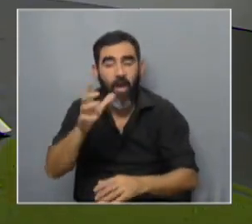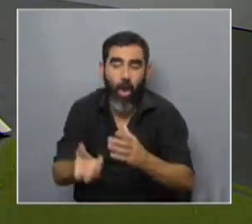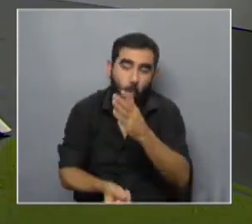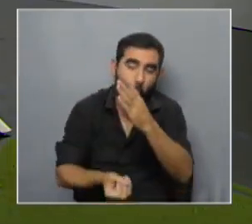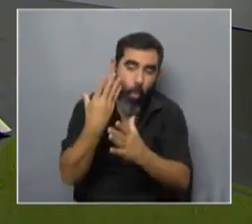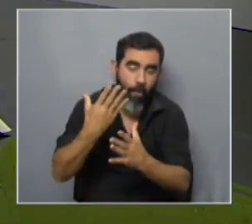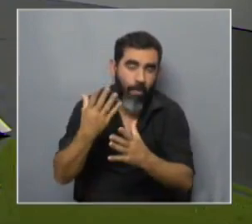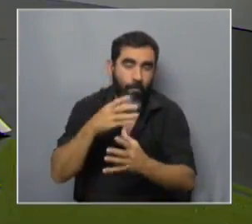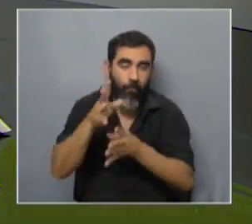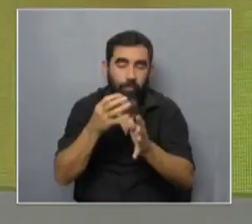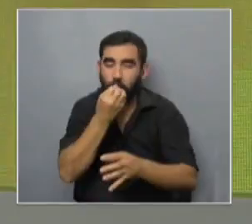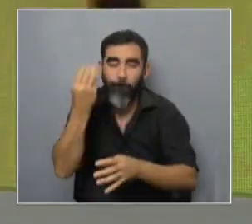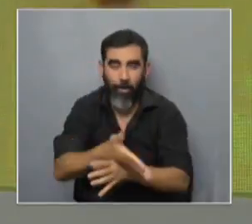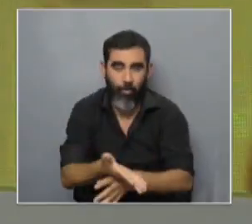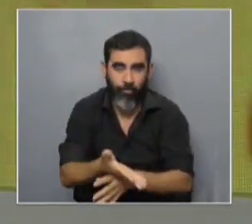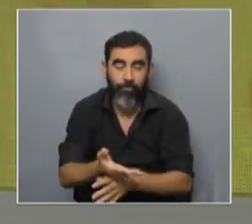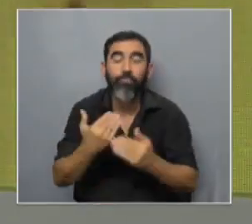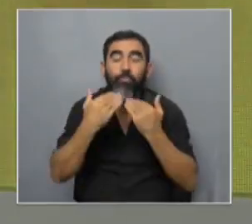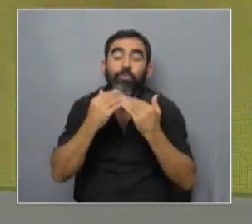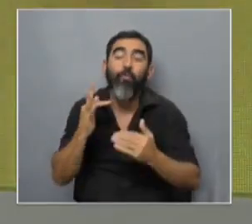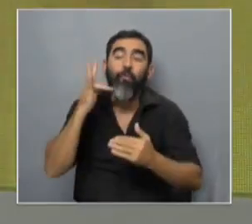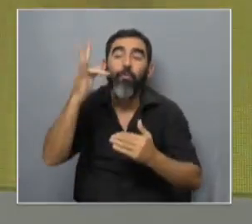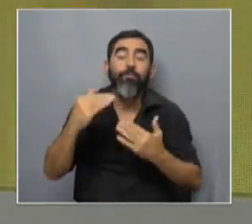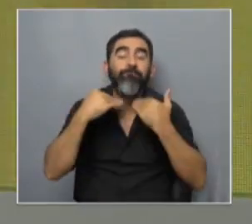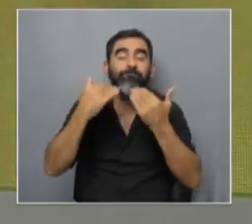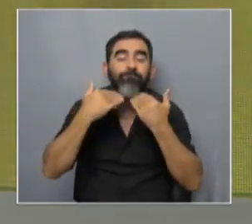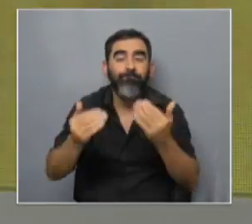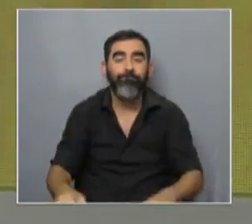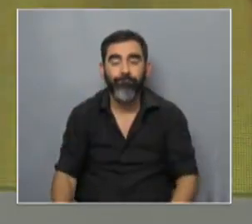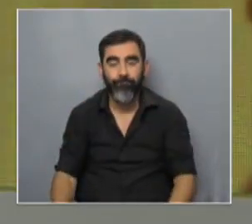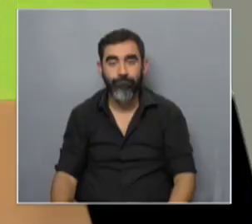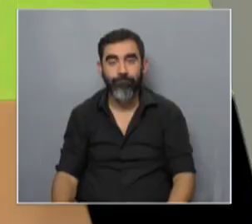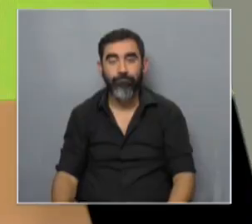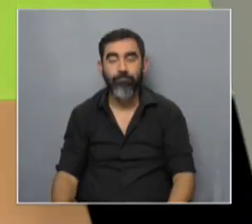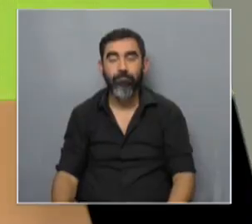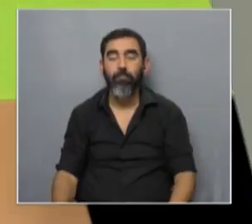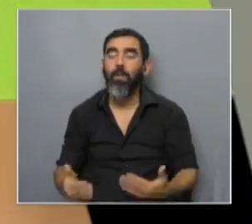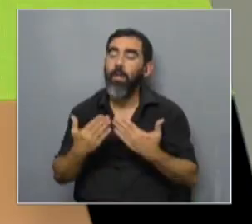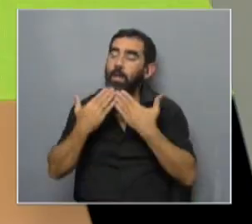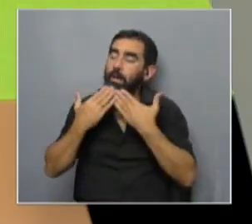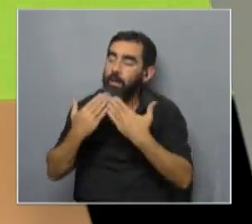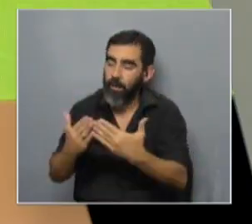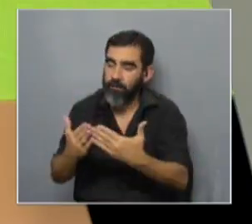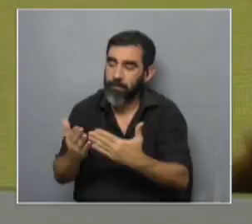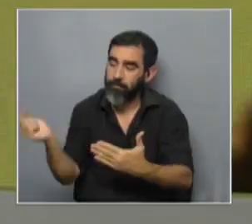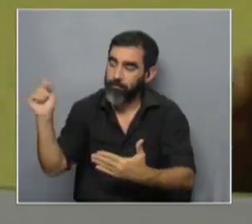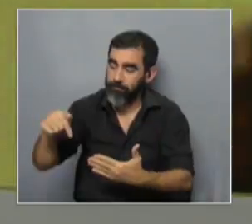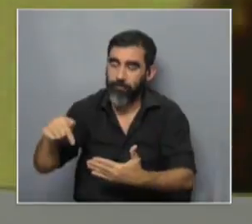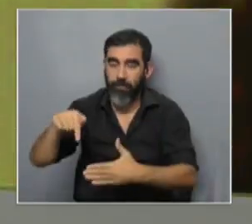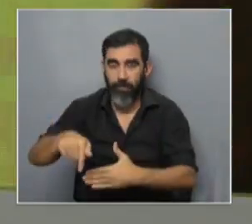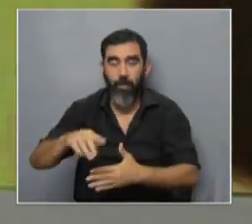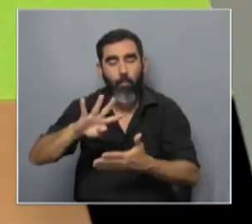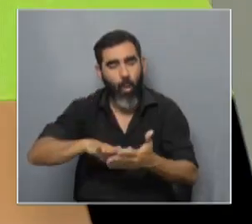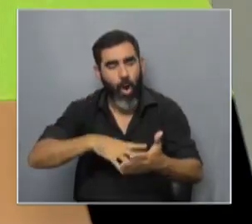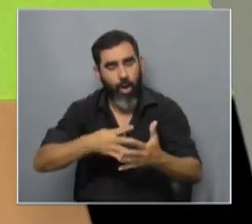herramientas que son mejores no sabemos lo que puede pasar en el futuro Francis Francisco Mojica muchísimas gracias por haberse en una